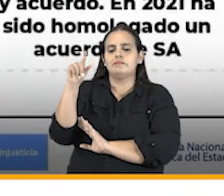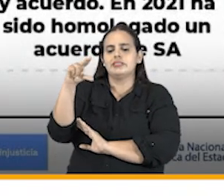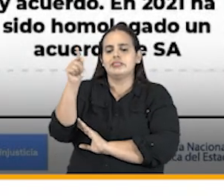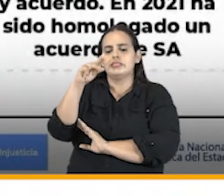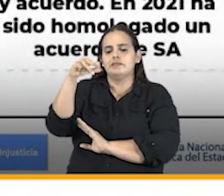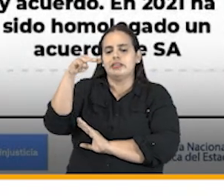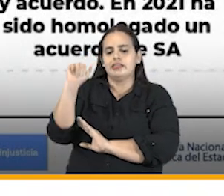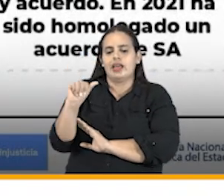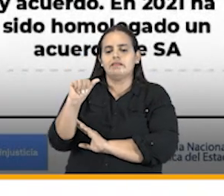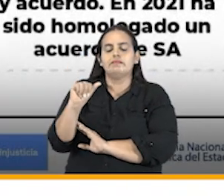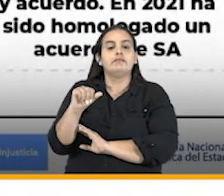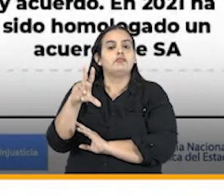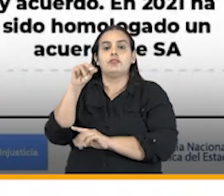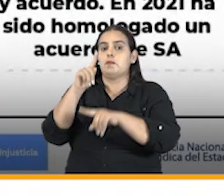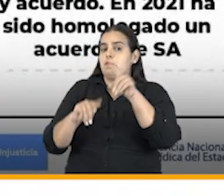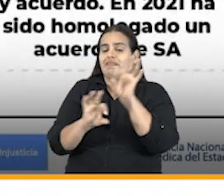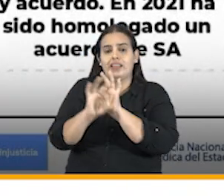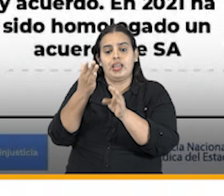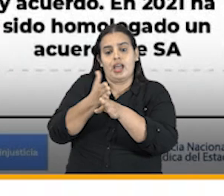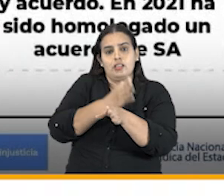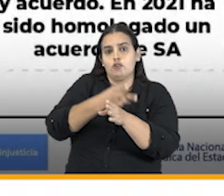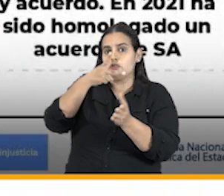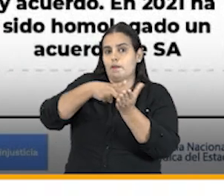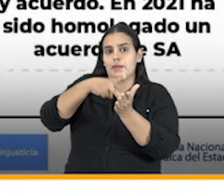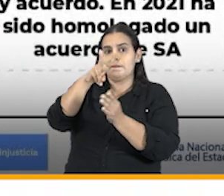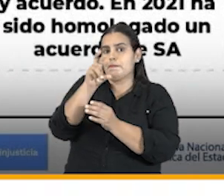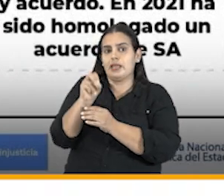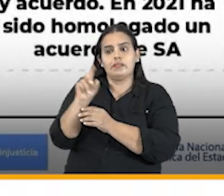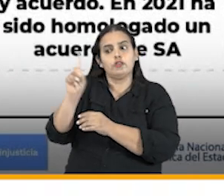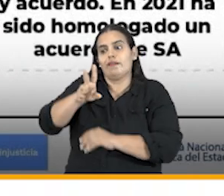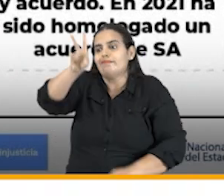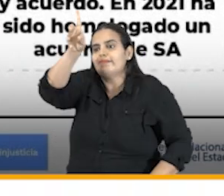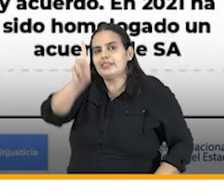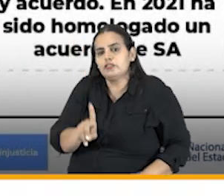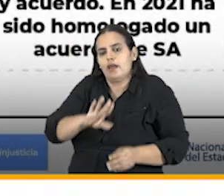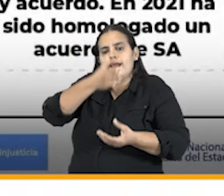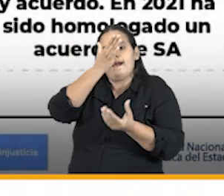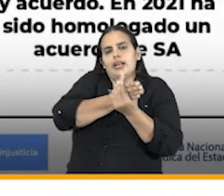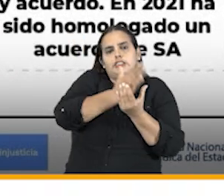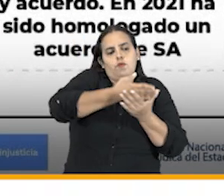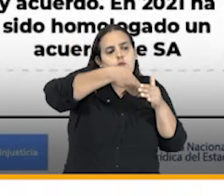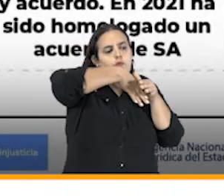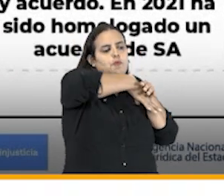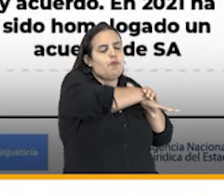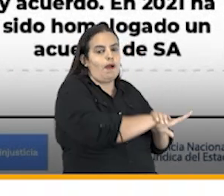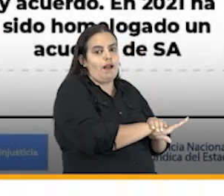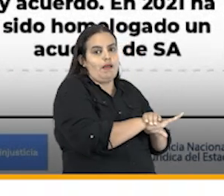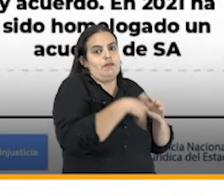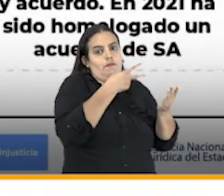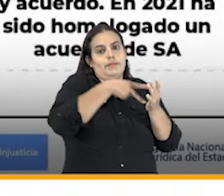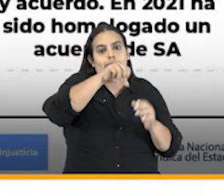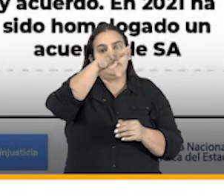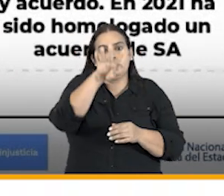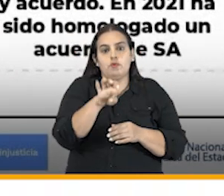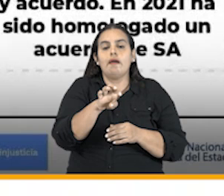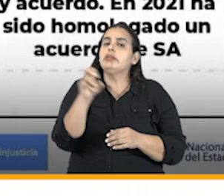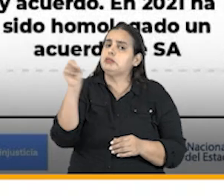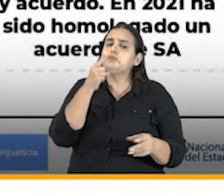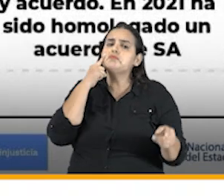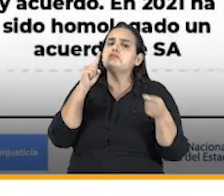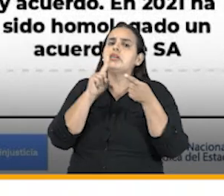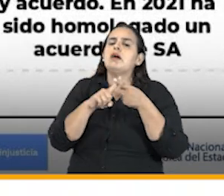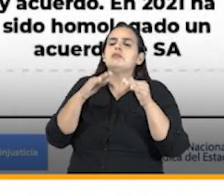peticiones si bien en el 2020 no recibimos tantas decisiones de archivo como en el año 2019 si